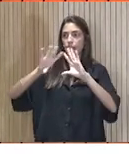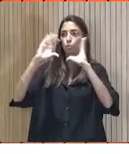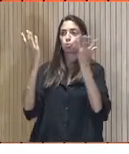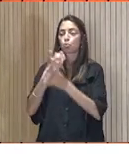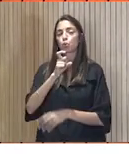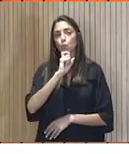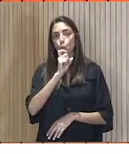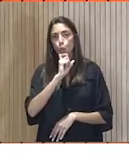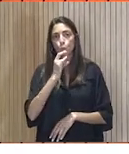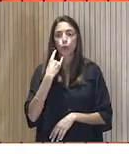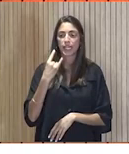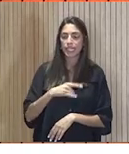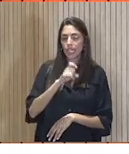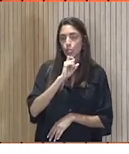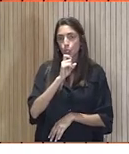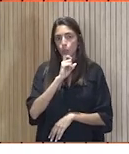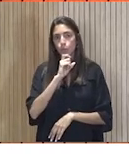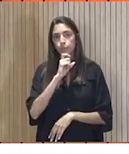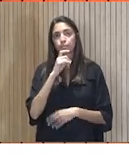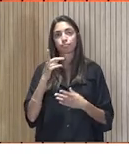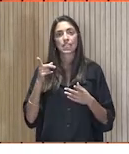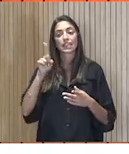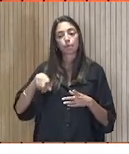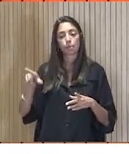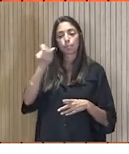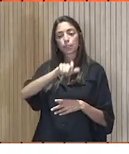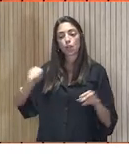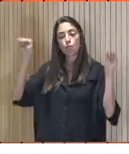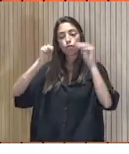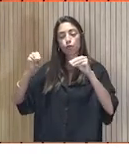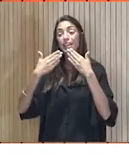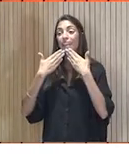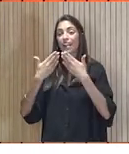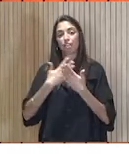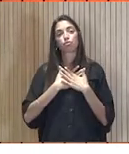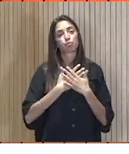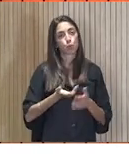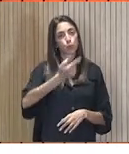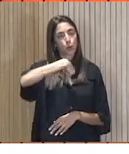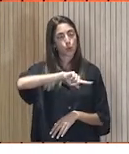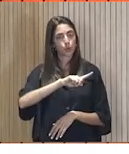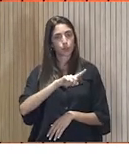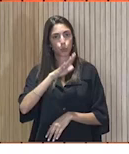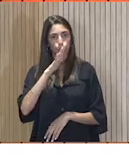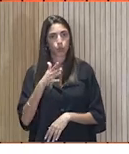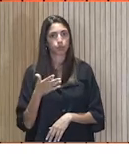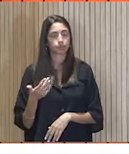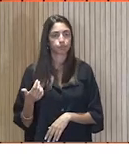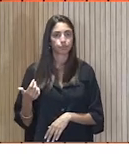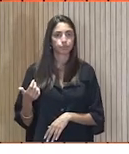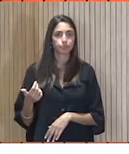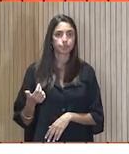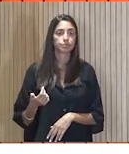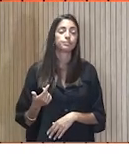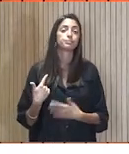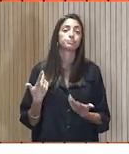queremos seguir formando y ayudando a la gente que se forme. A base de nuestro voluntariado, hemos visto a una clara exponente, hay más de 600